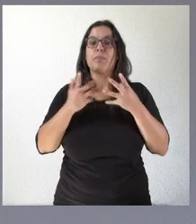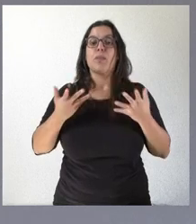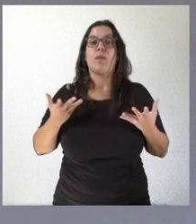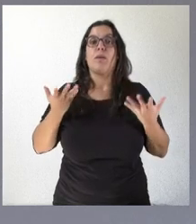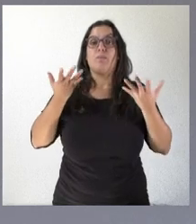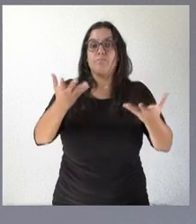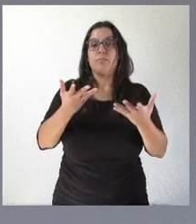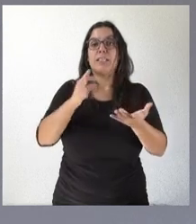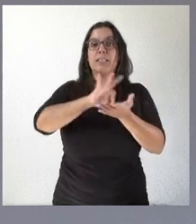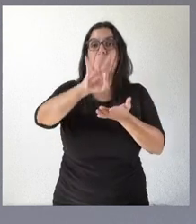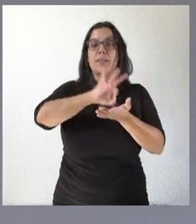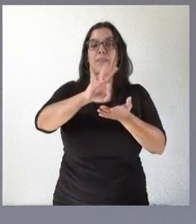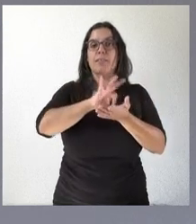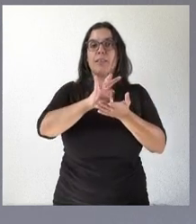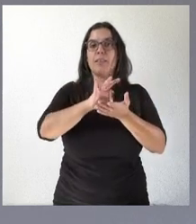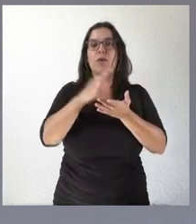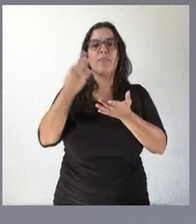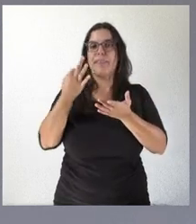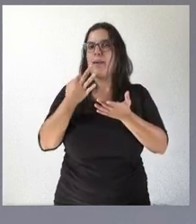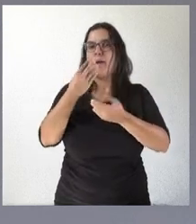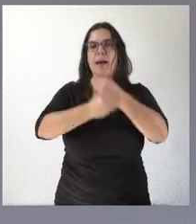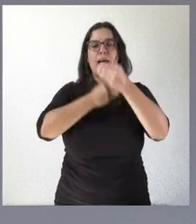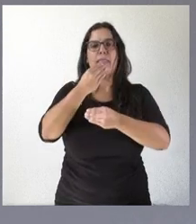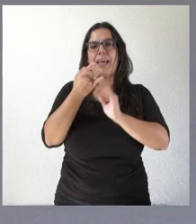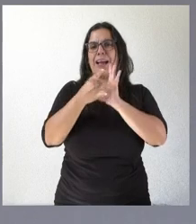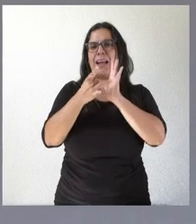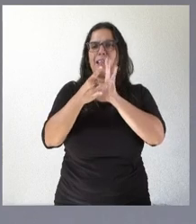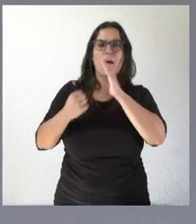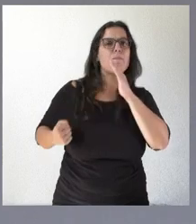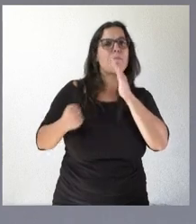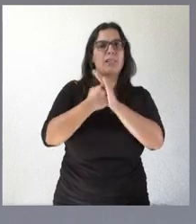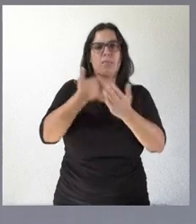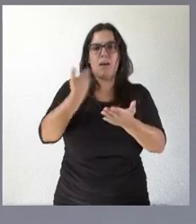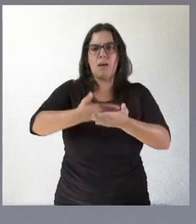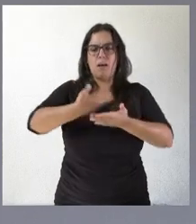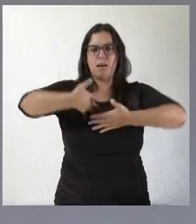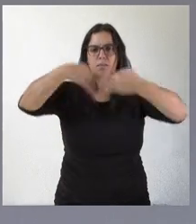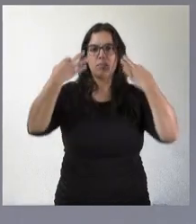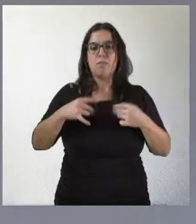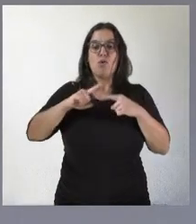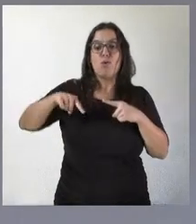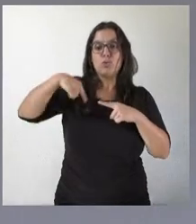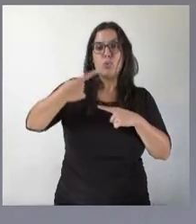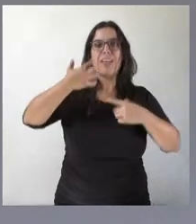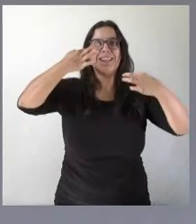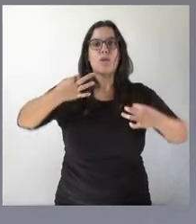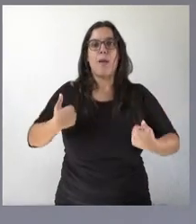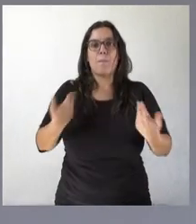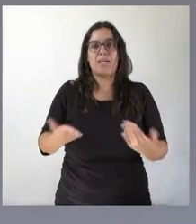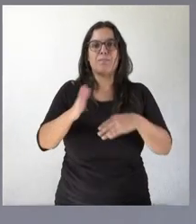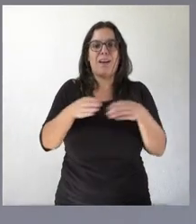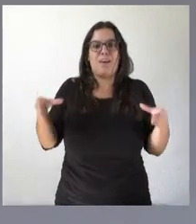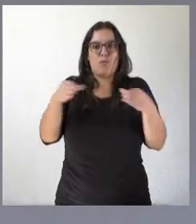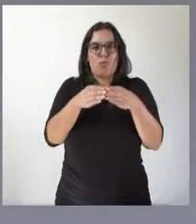se dé con las máximas garantías de calidad, que va a redundar también en una mayor seguridad para la corporación